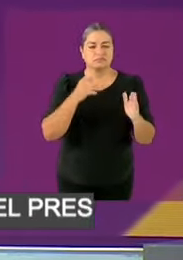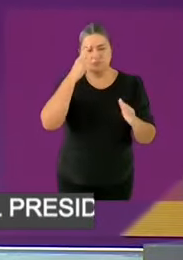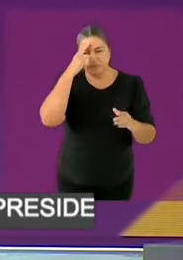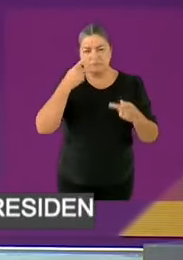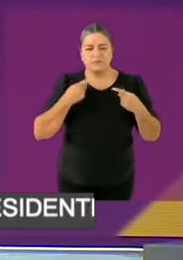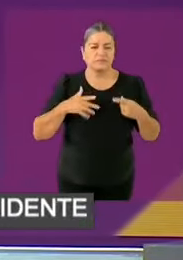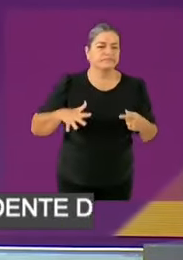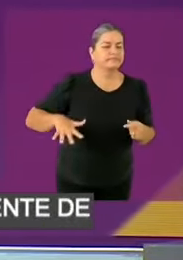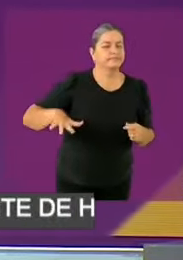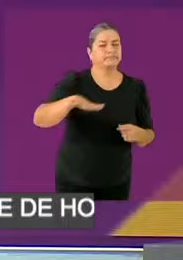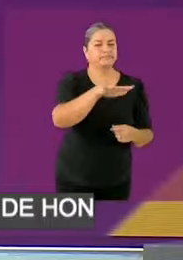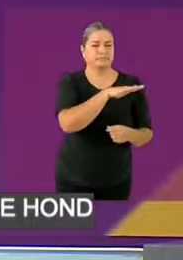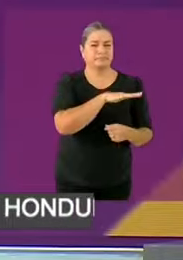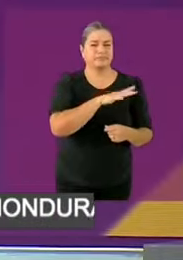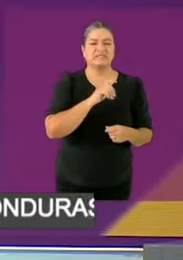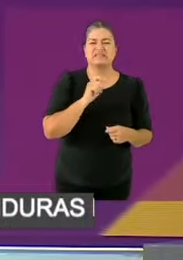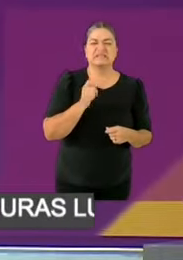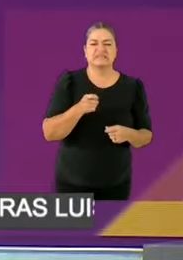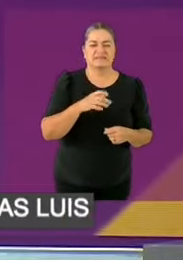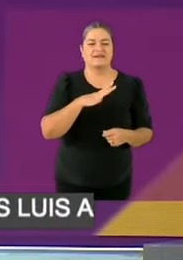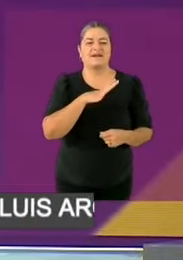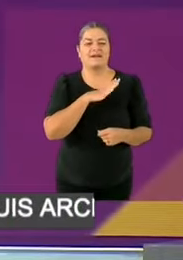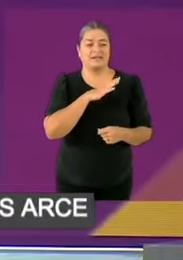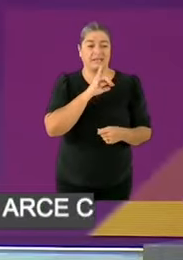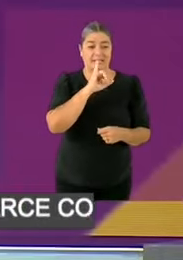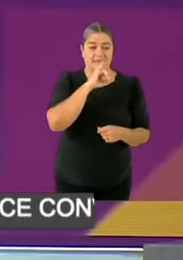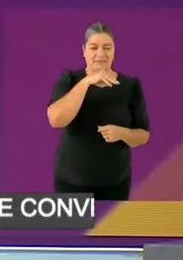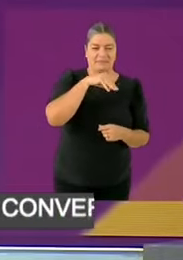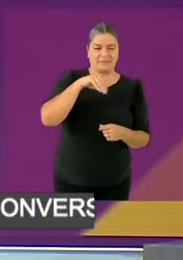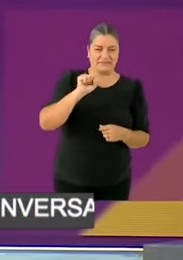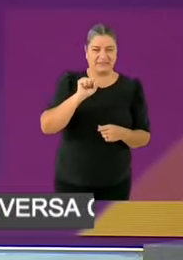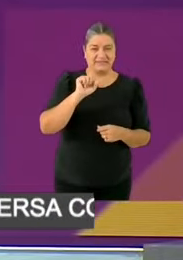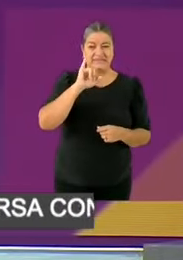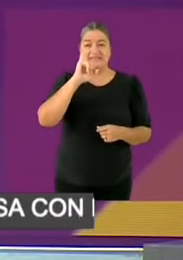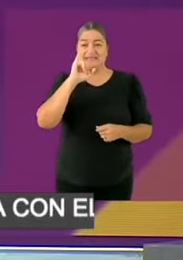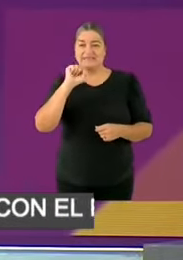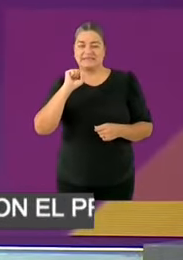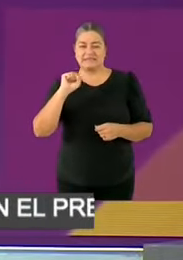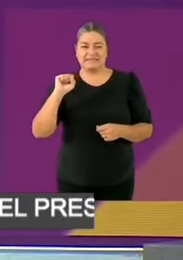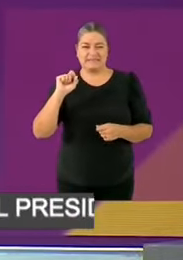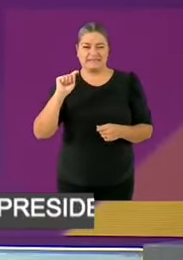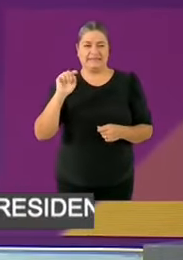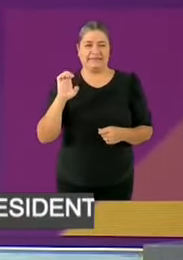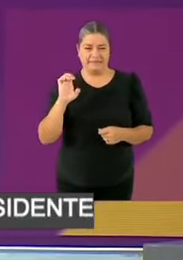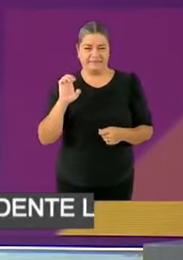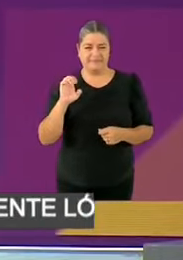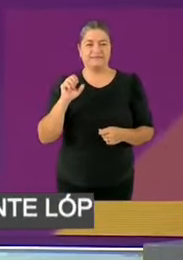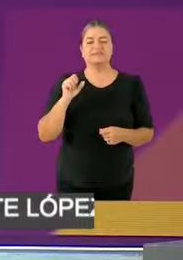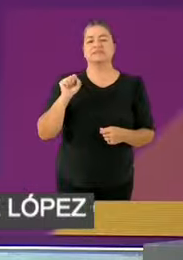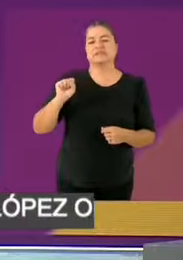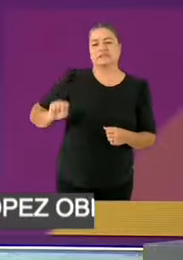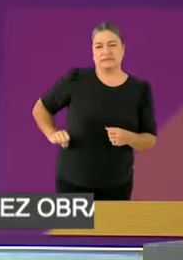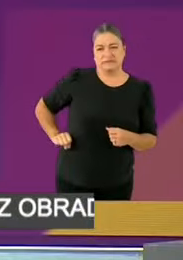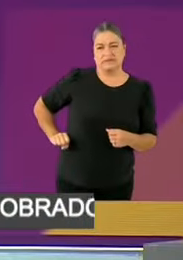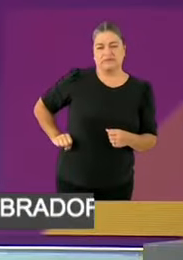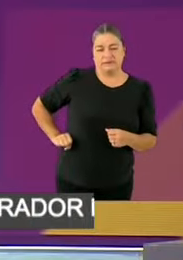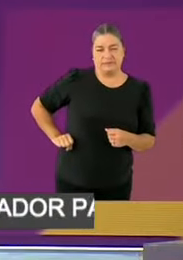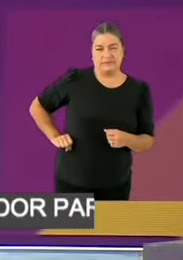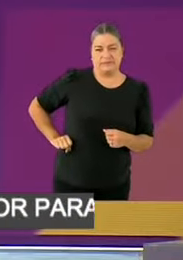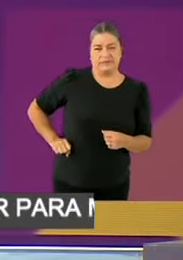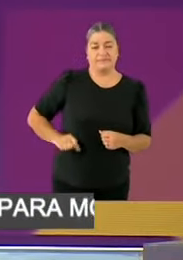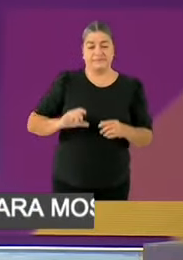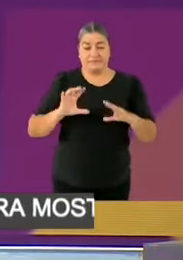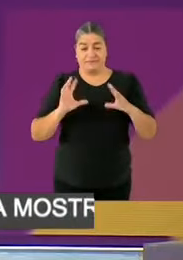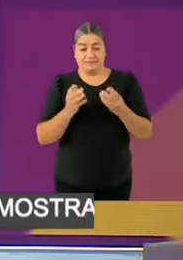por el IMSS Bienestar. Nuestro proyecto es fortalecerlo. Desde la prevención hasta la atención más